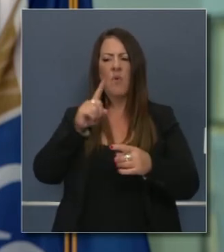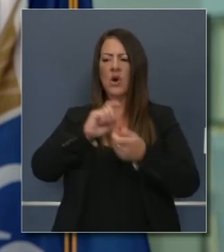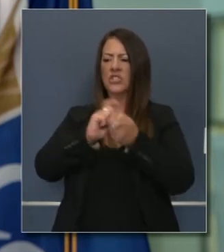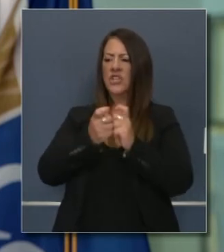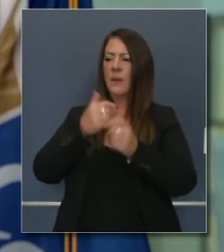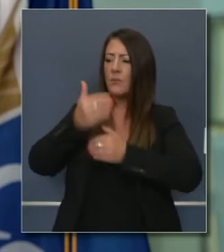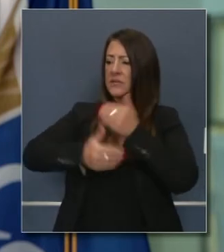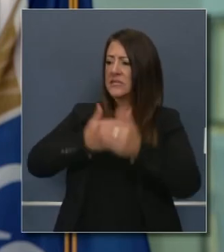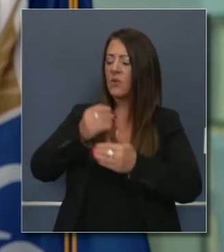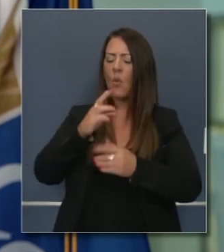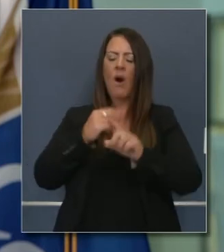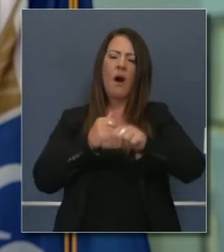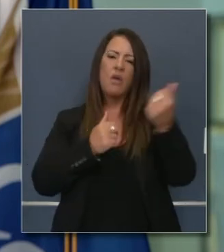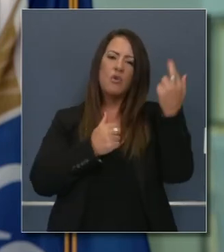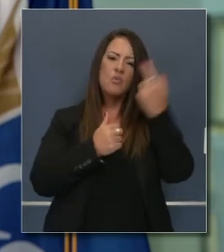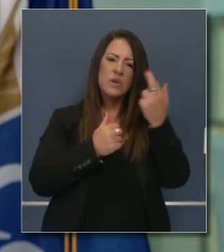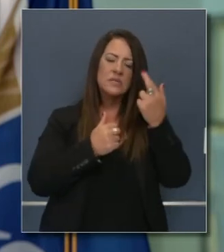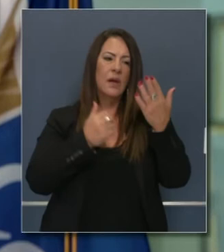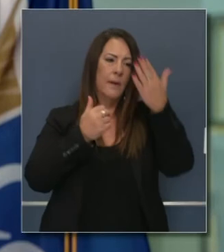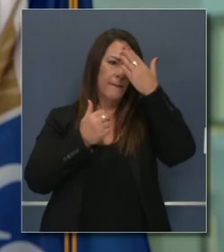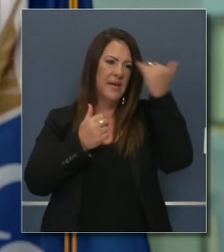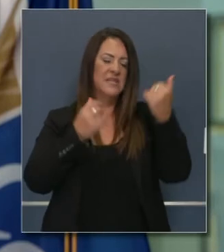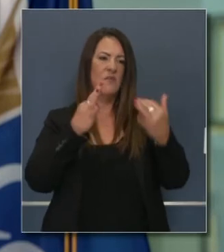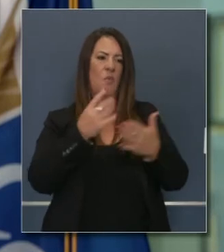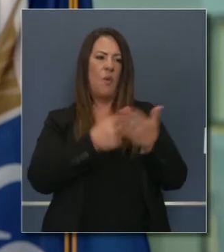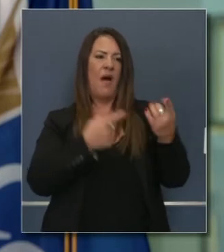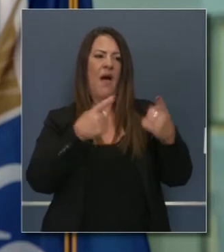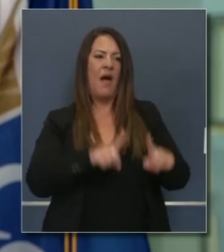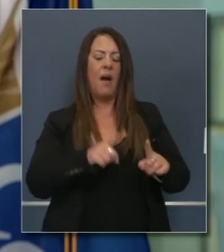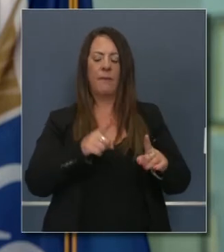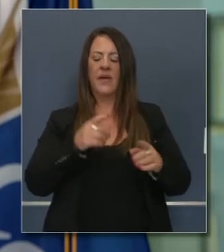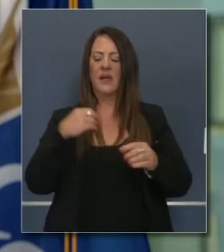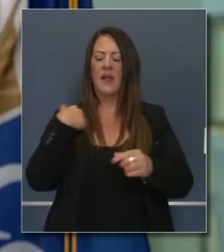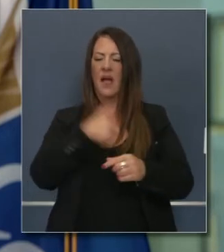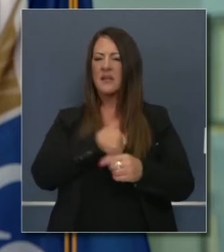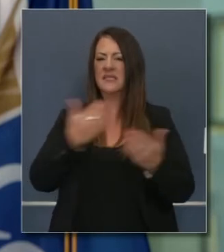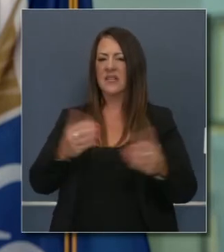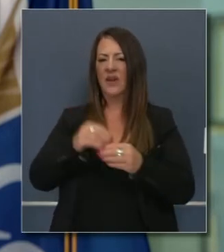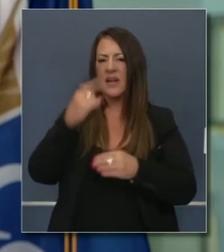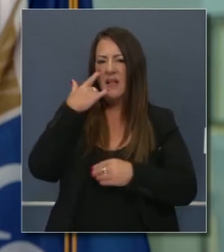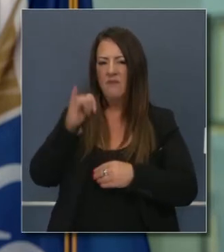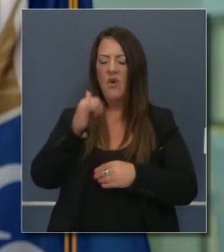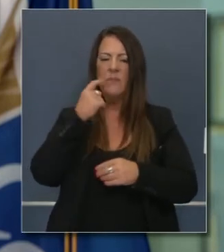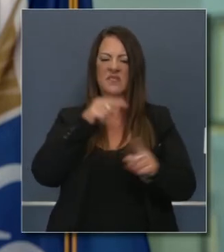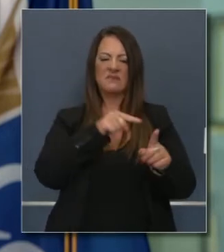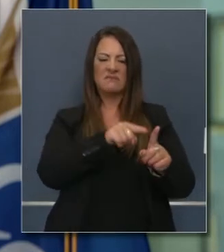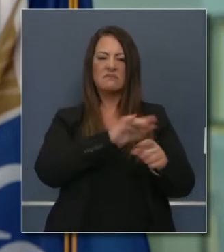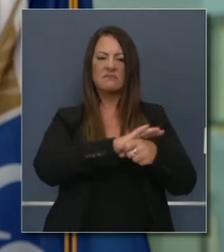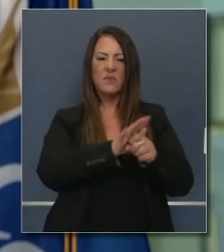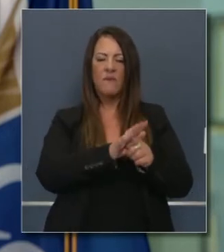idea que tenga que ver con procedimientos o con otras razones por las cuales no hemos podido resolver el problema gracias a COVID-19.